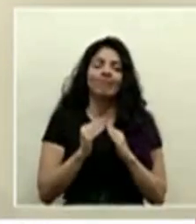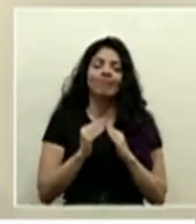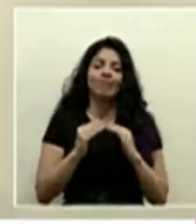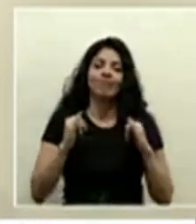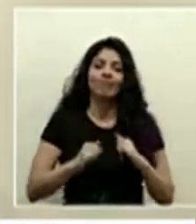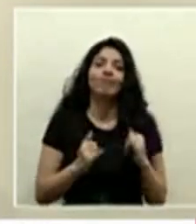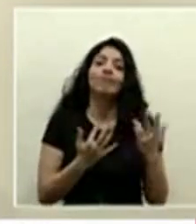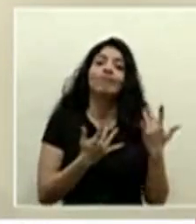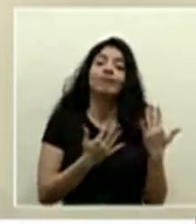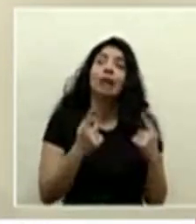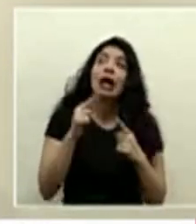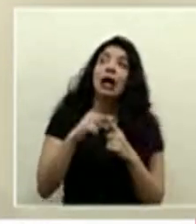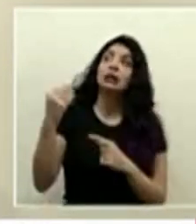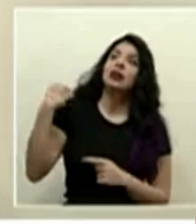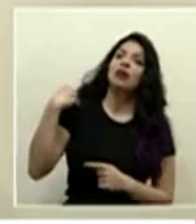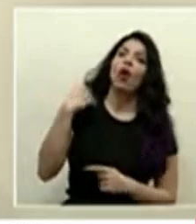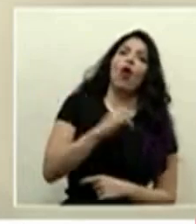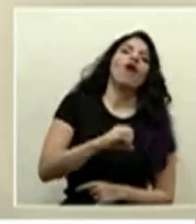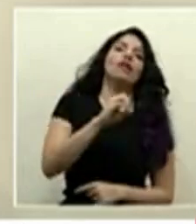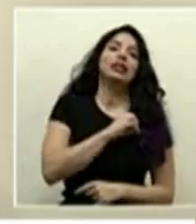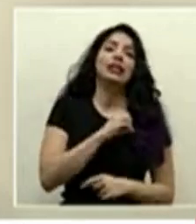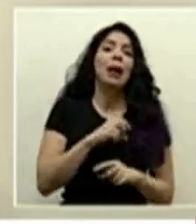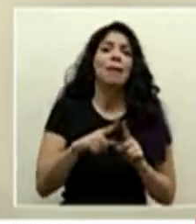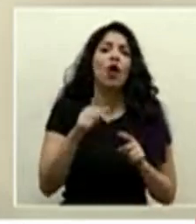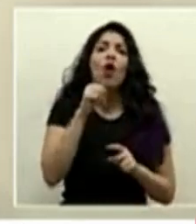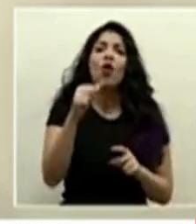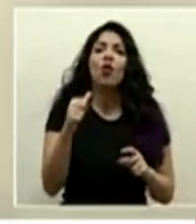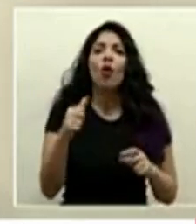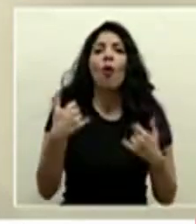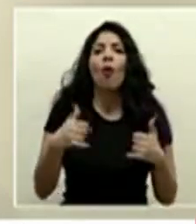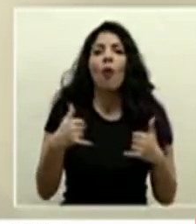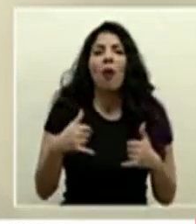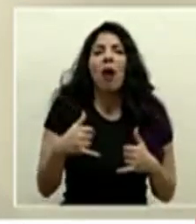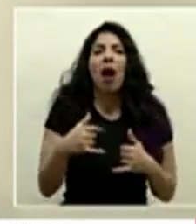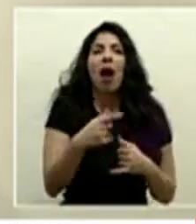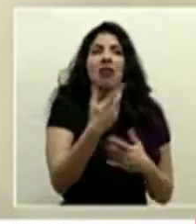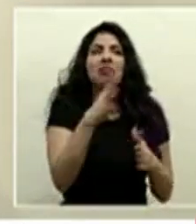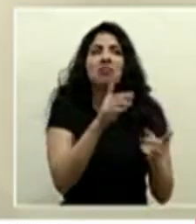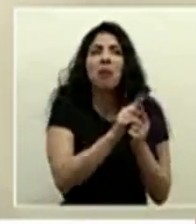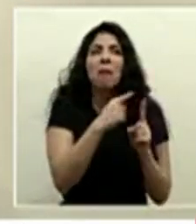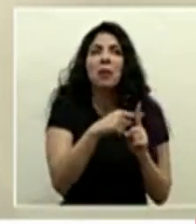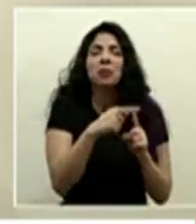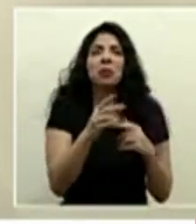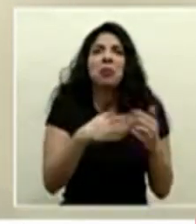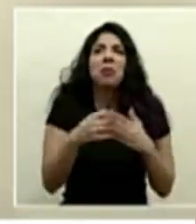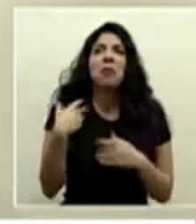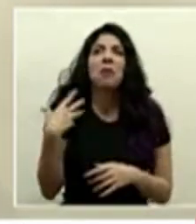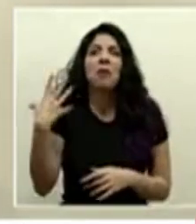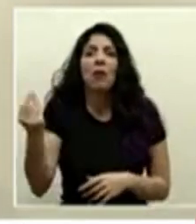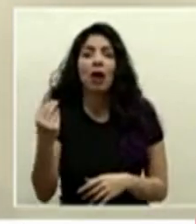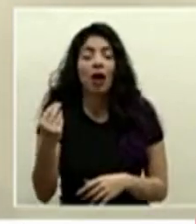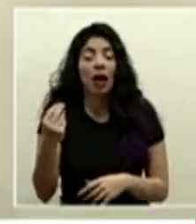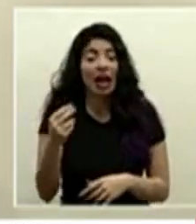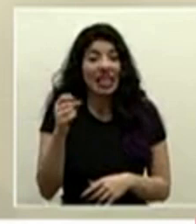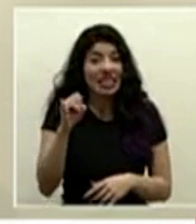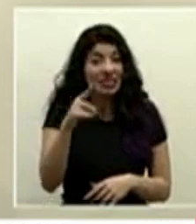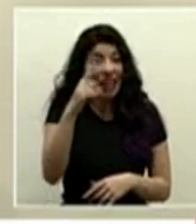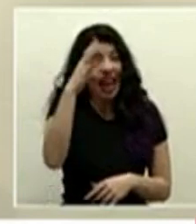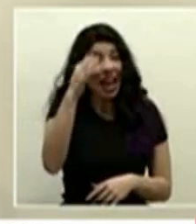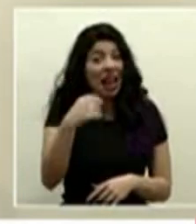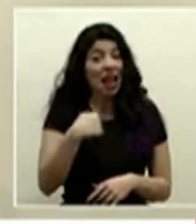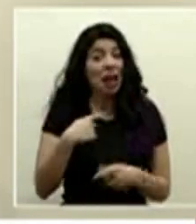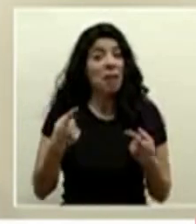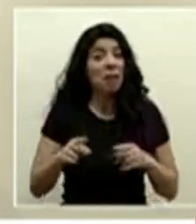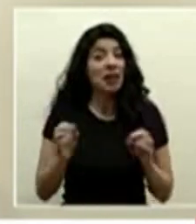esperar a que llegue la indicación ya oficial pero no exponer no jugársela porque de verdad que aquí entre cada vez que pensemos que esto no es con